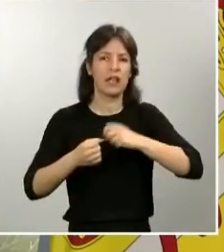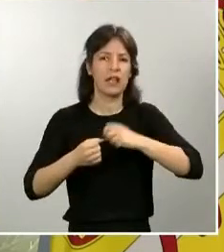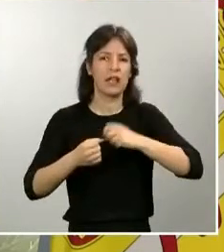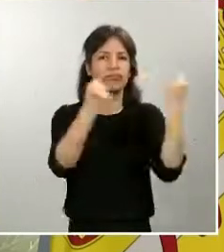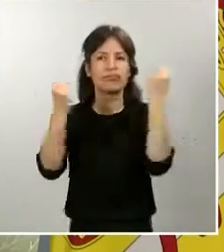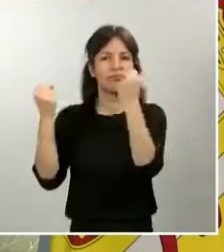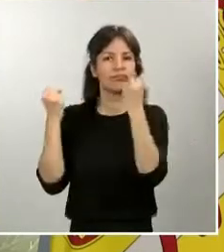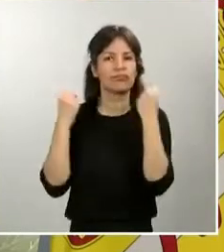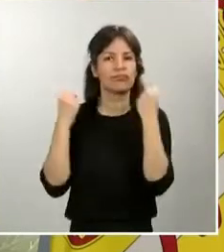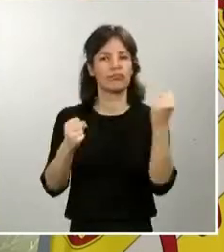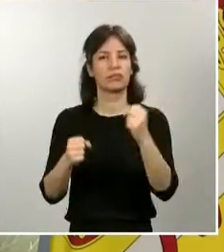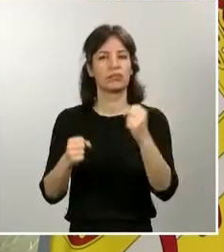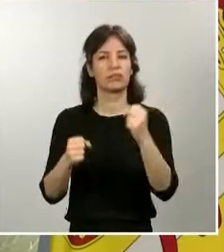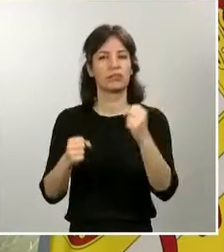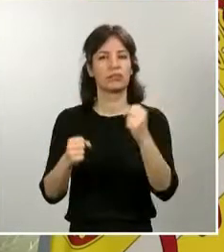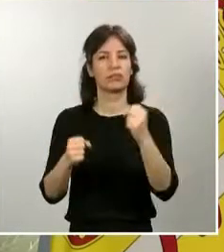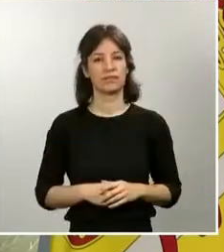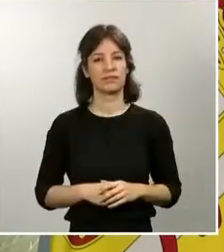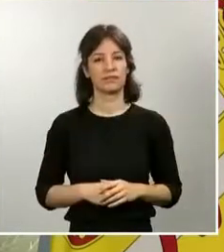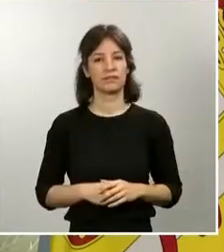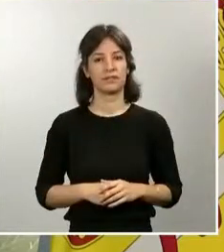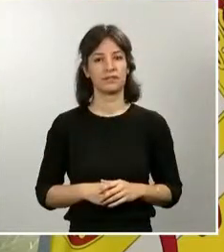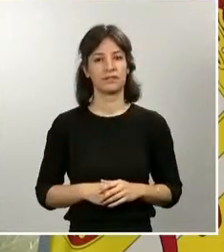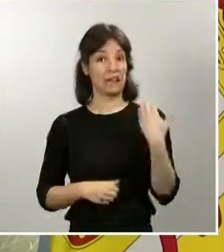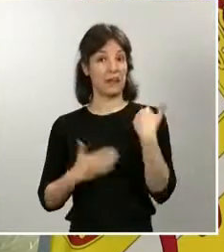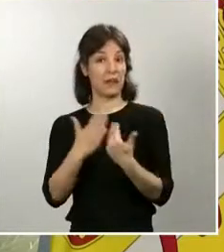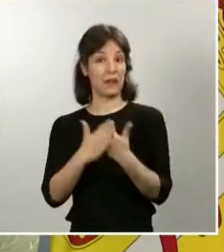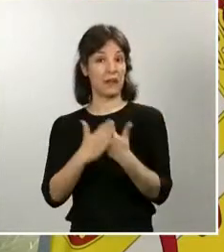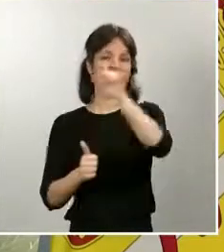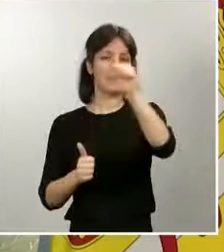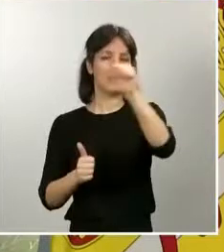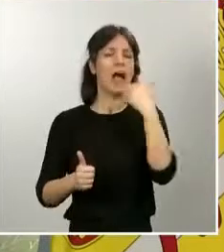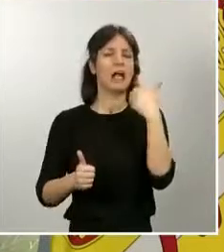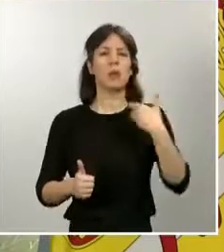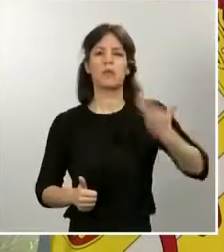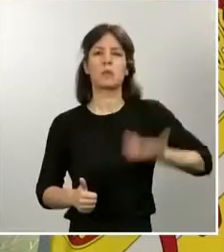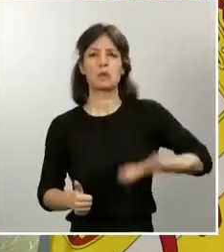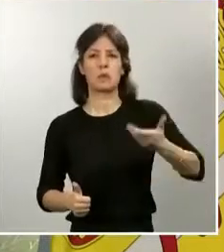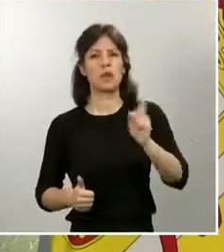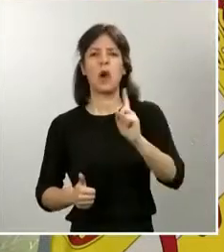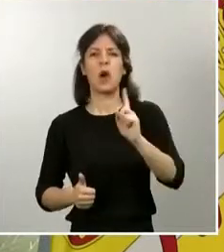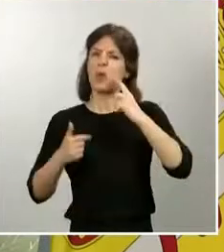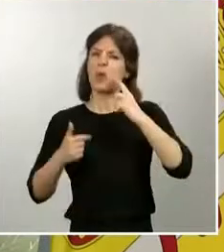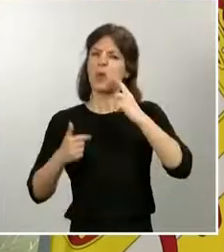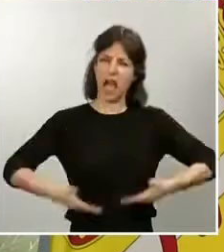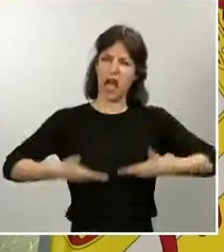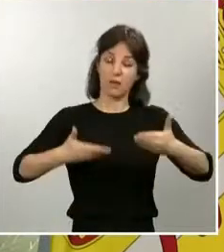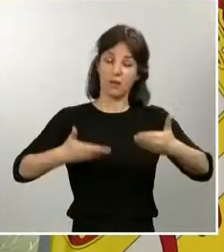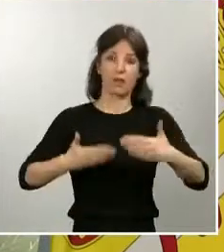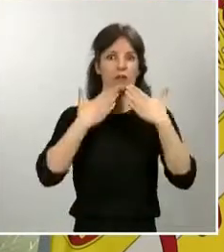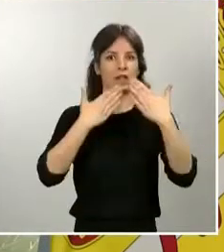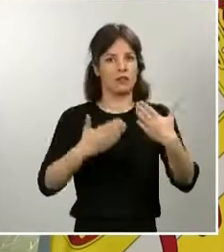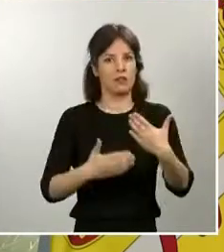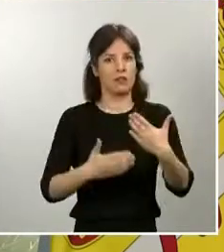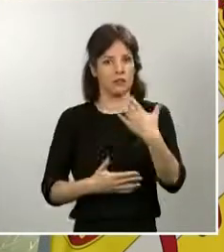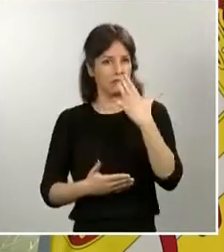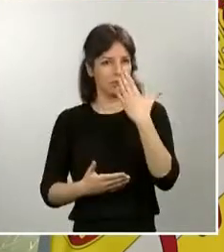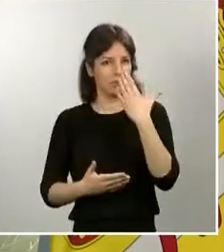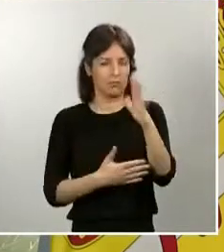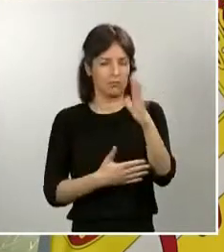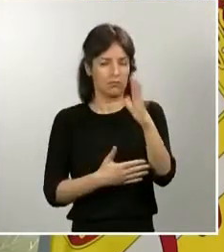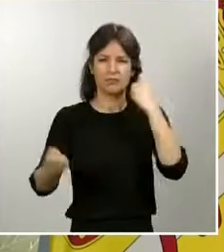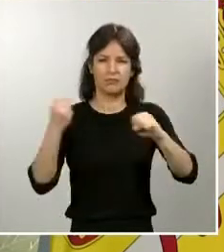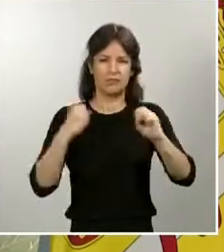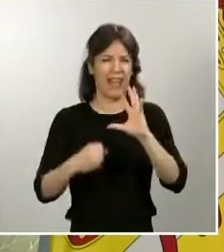Aunque el día transcurrió sin incidentes graves, como viene siendo habitual gracias al excelente comportamiento de la mayoría de la